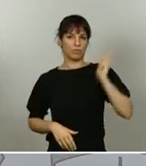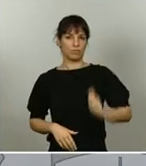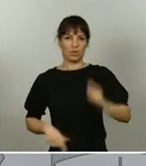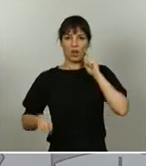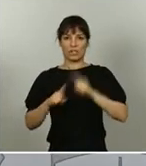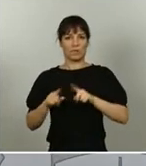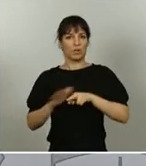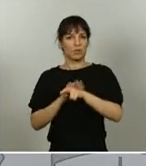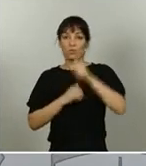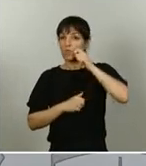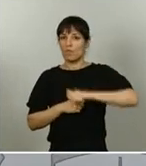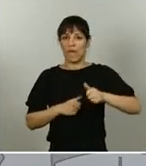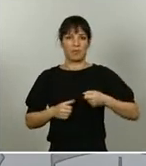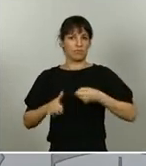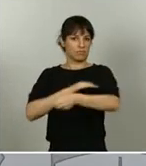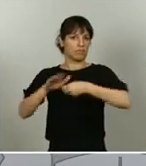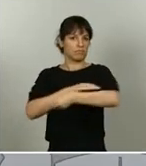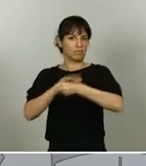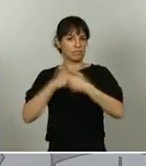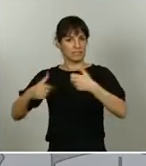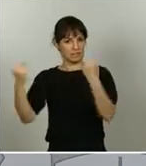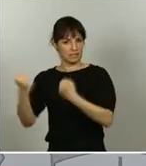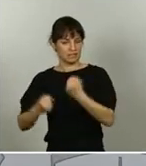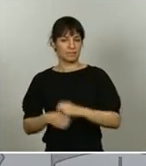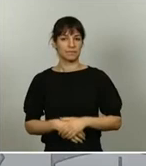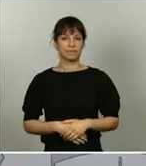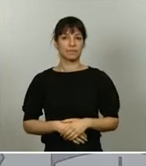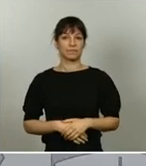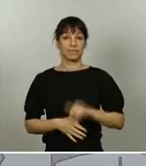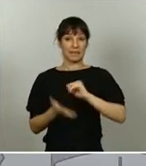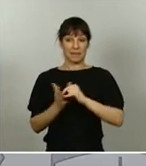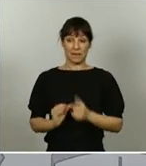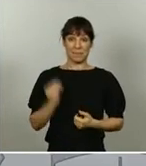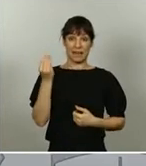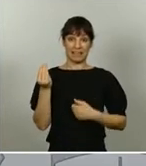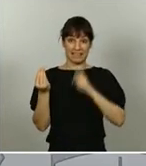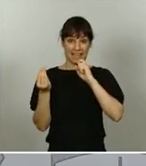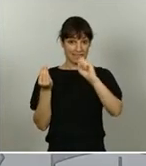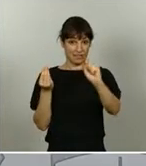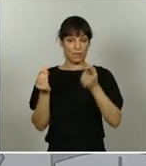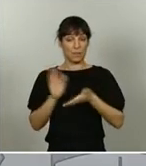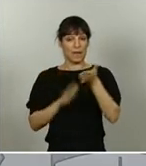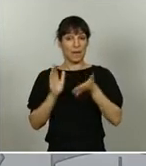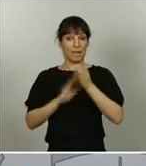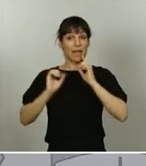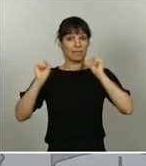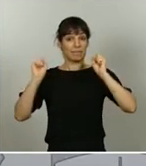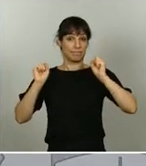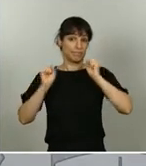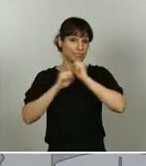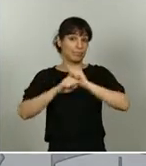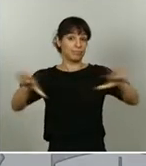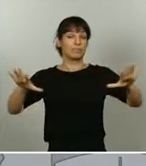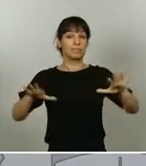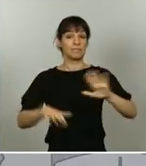humanos a la industria. Lo daremos a conocer, se lo anuncio, daremos a conocer este plan de automoción en el día de